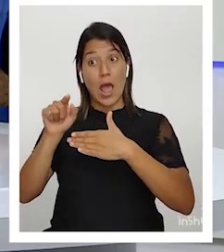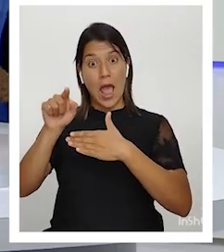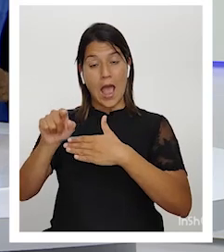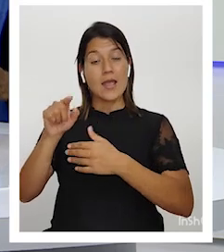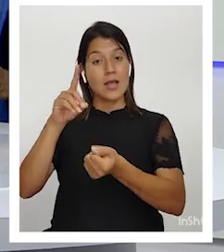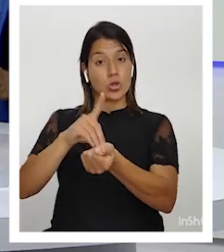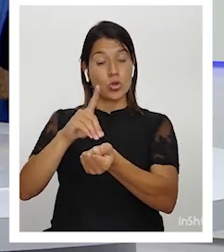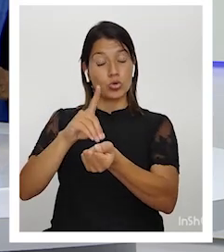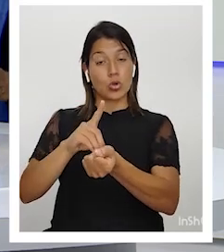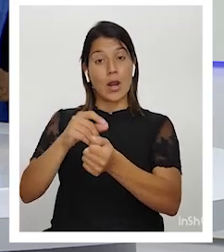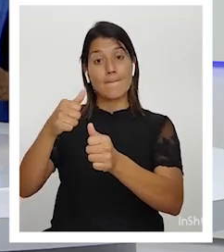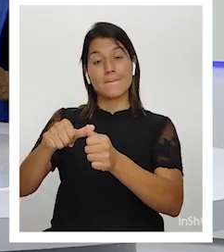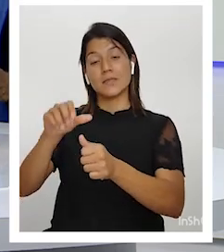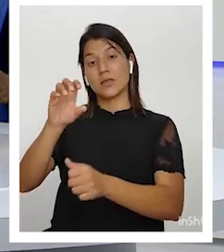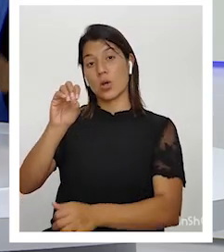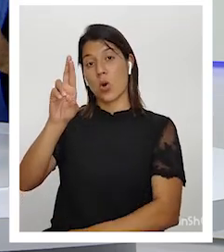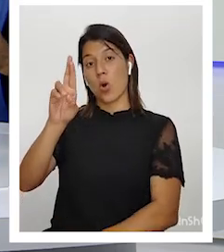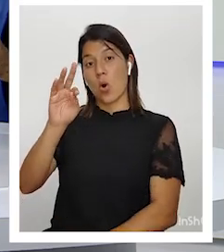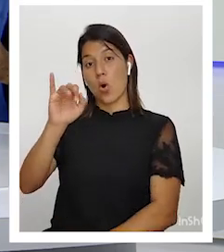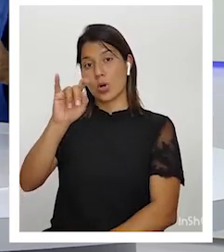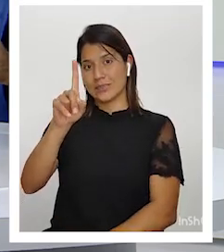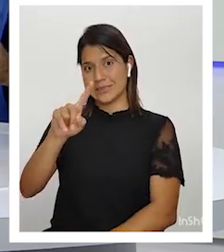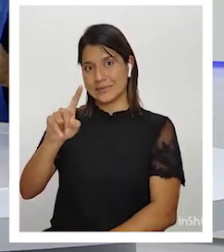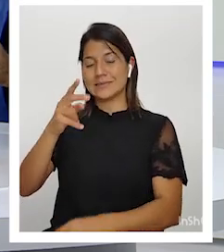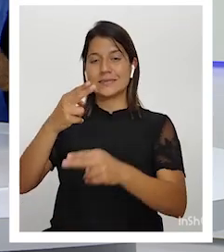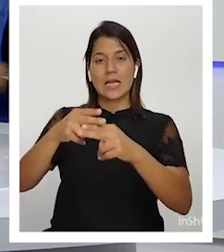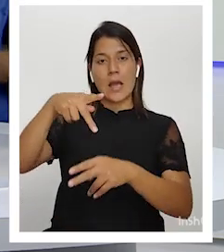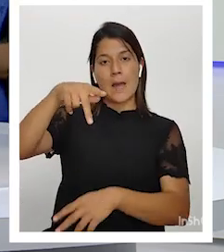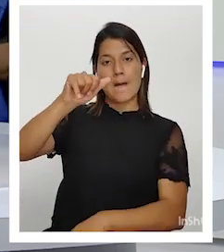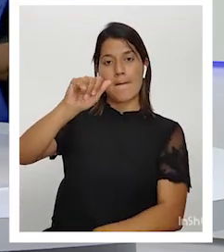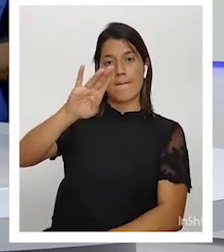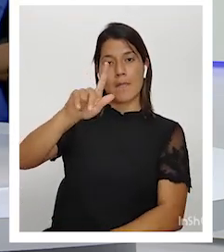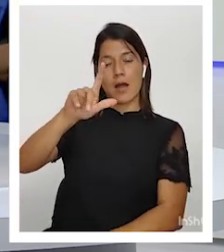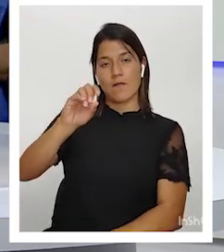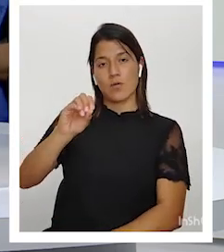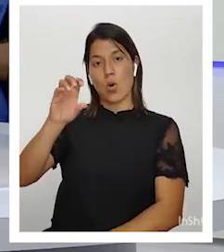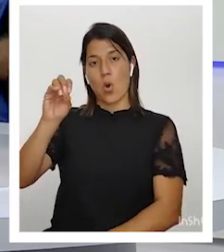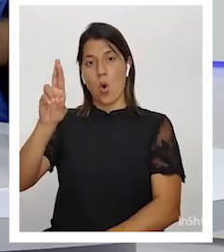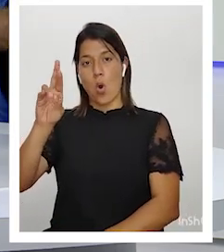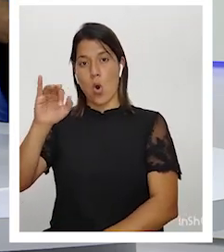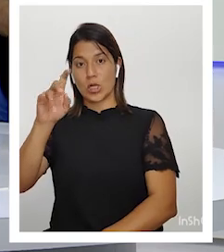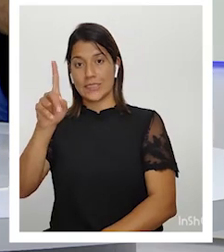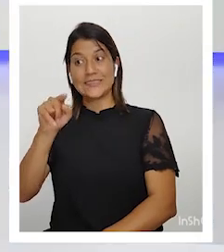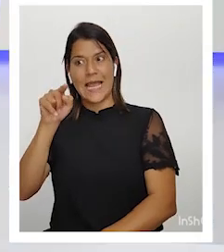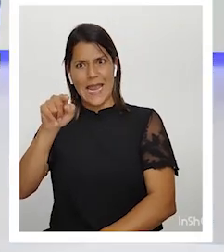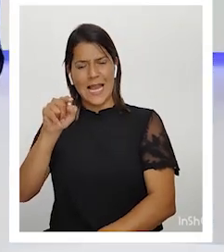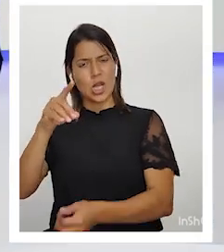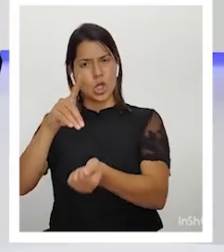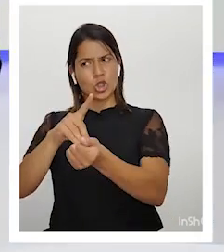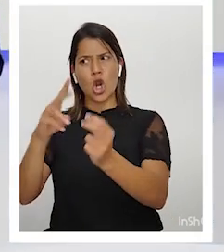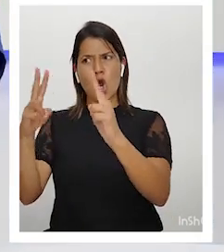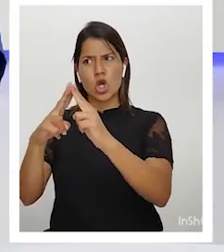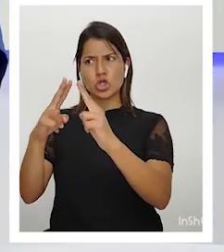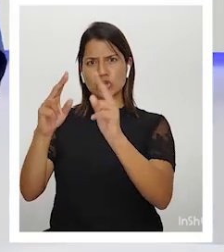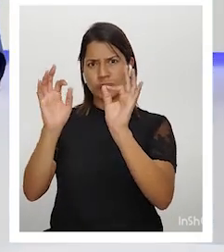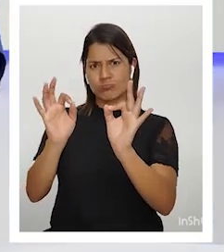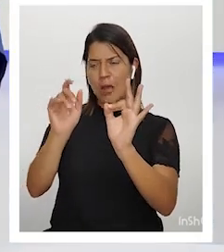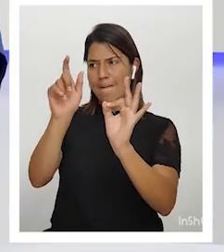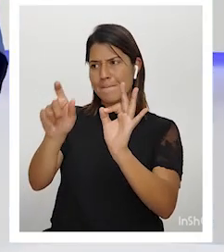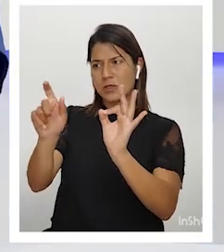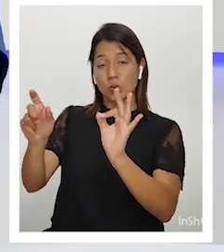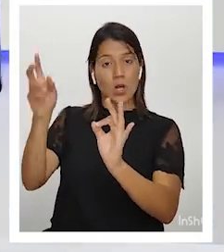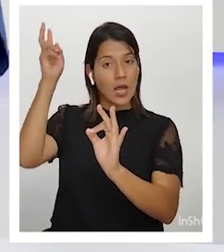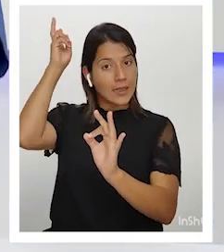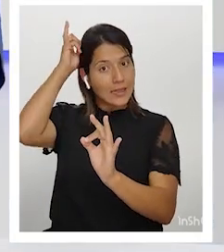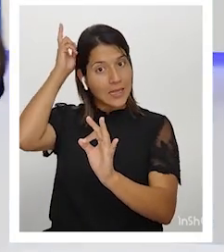Ortiz, Pablo Ortiz, que conoce a los indígenas y hubo una aceptación